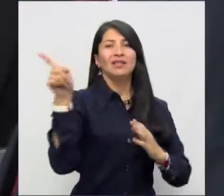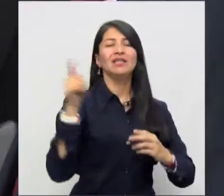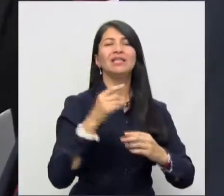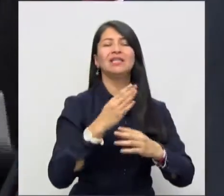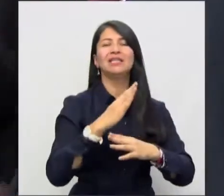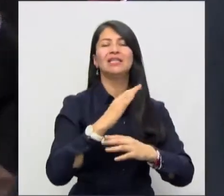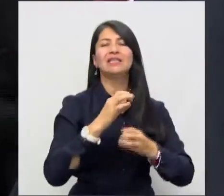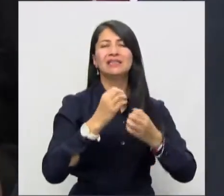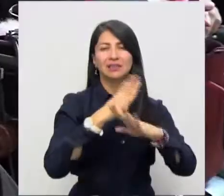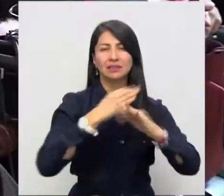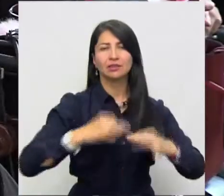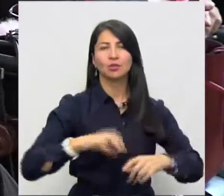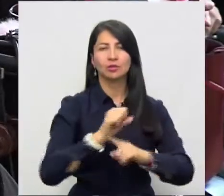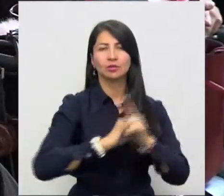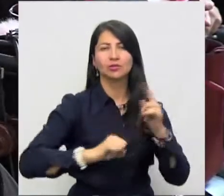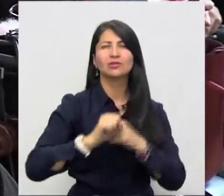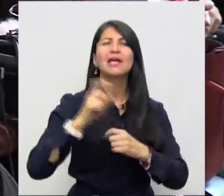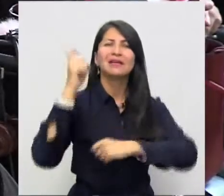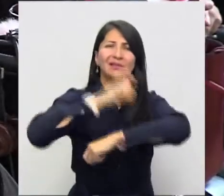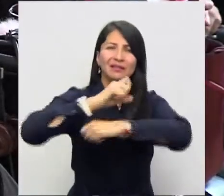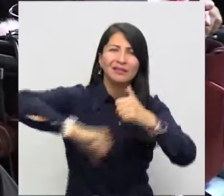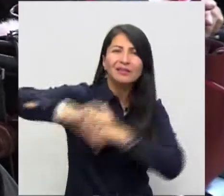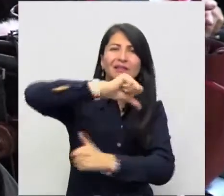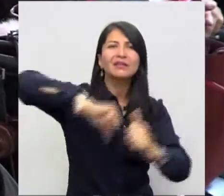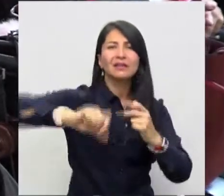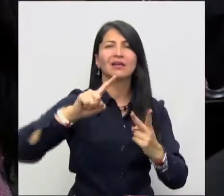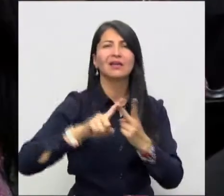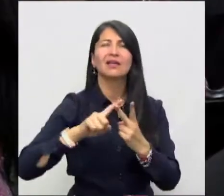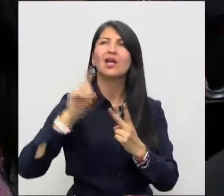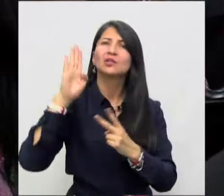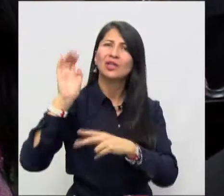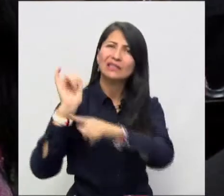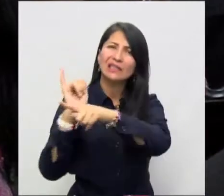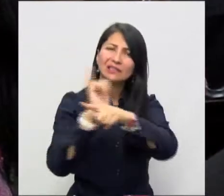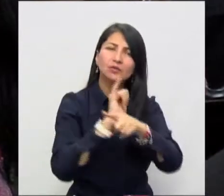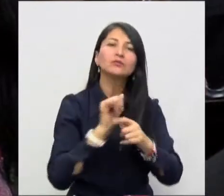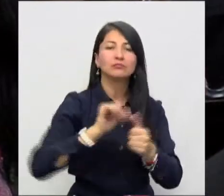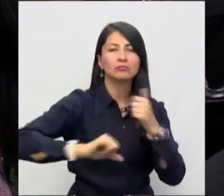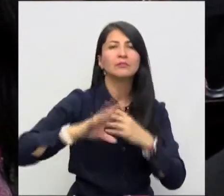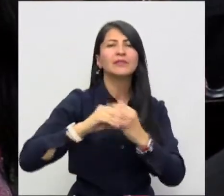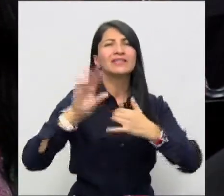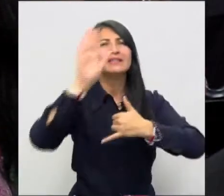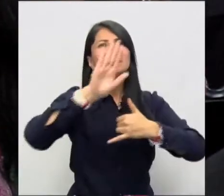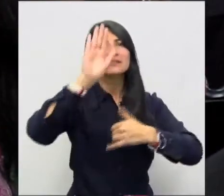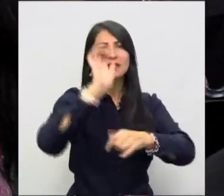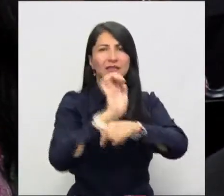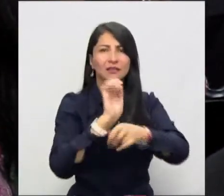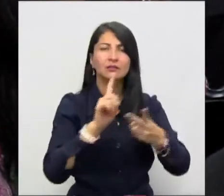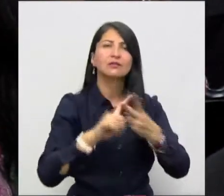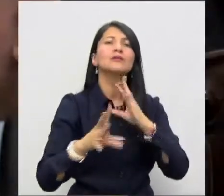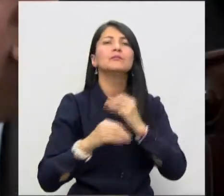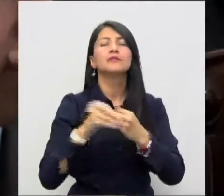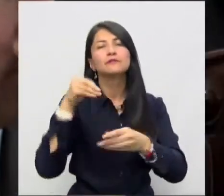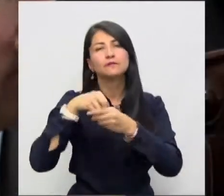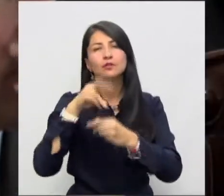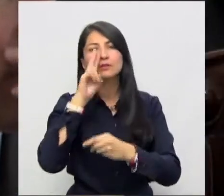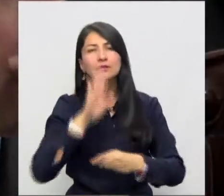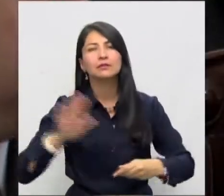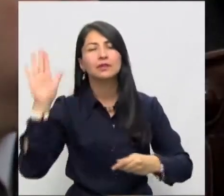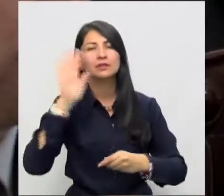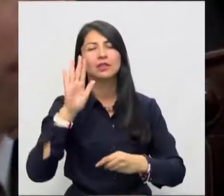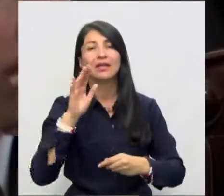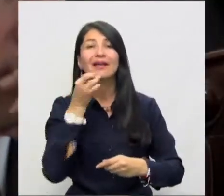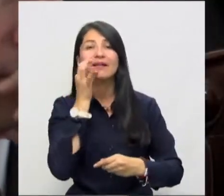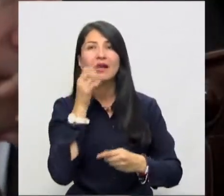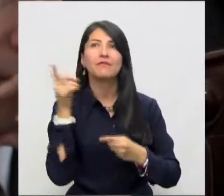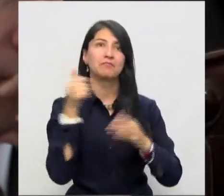social, regalías y establecimientos públicos nacionales, entidades territoriales y Fondo Nacional del Café, mientras que se